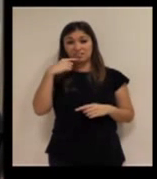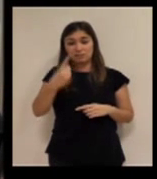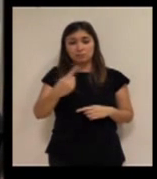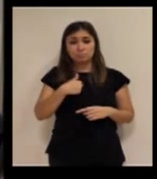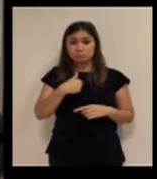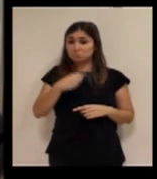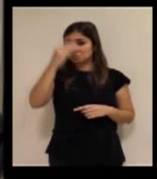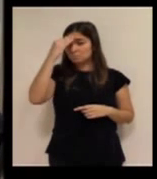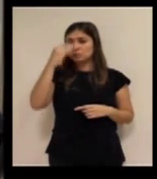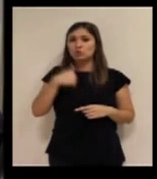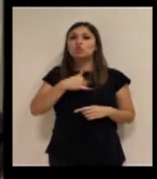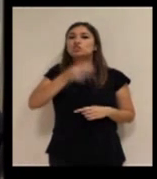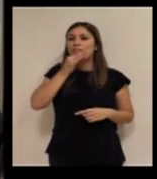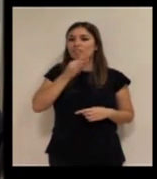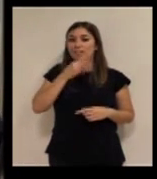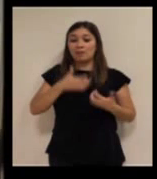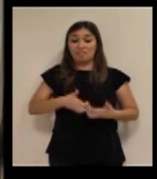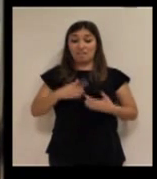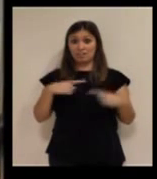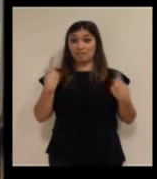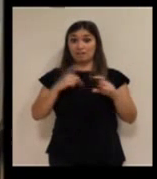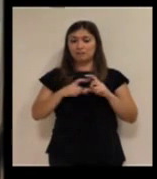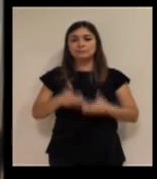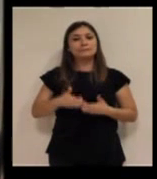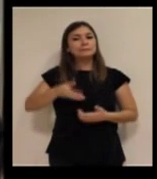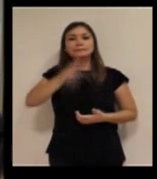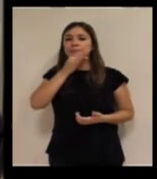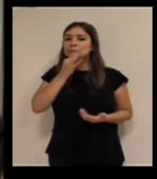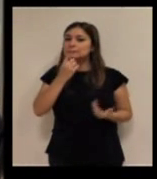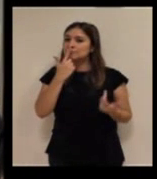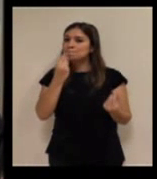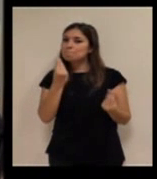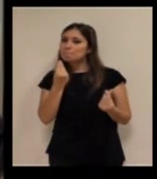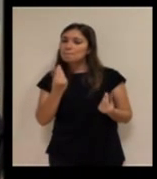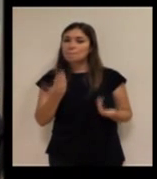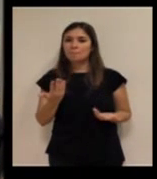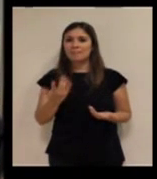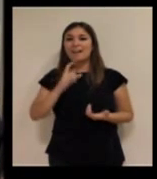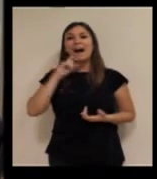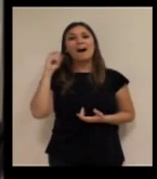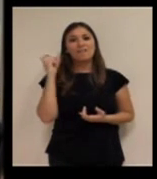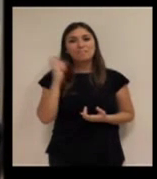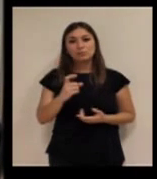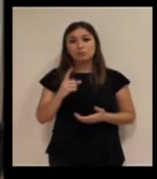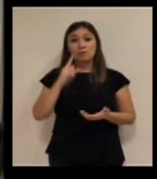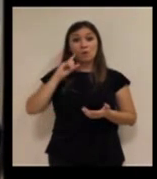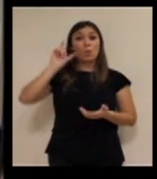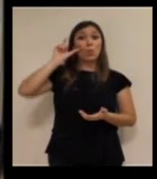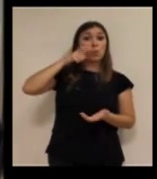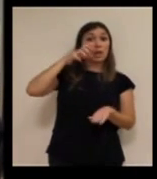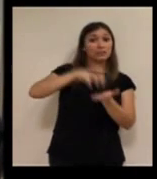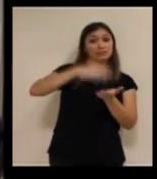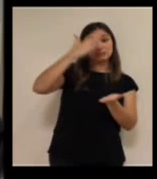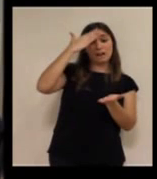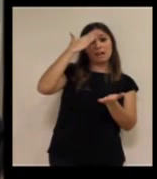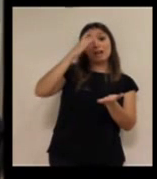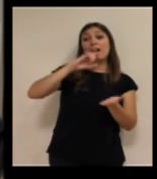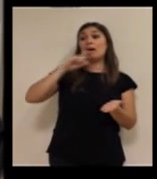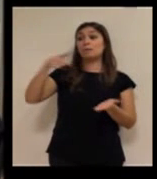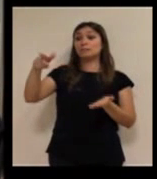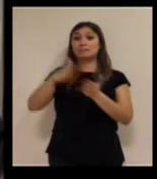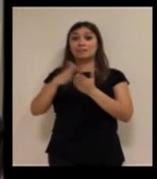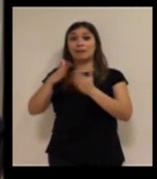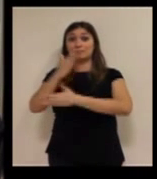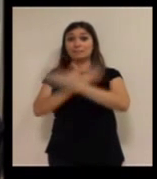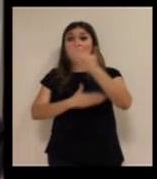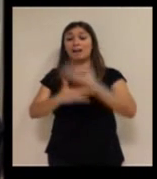Esa línea que os comentaba antes que es donde yo creo que tenemos una deuda los fabricantes. Los fabricantes son la tecnología en general que es el aviso desde la central al hogar